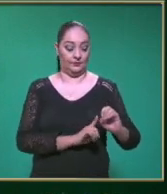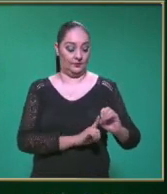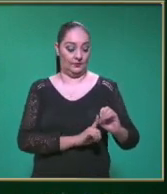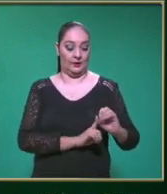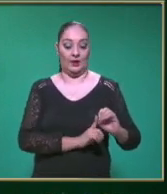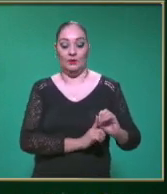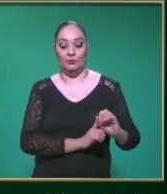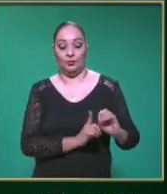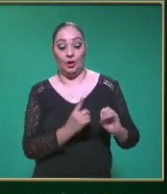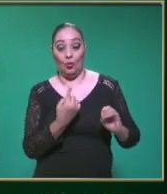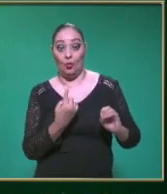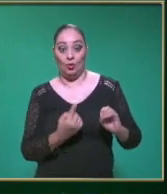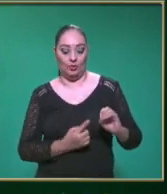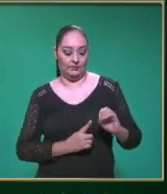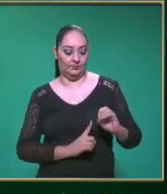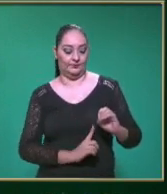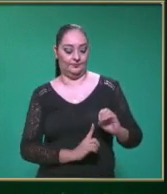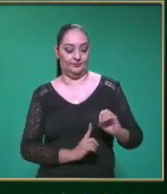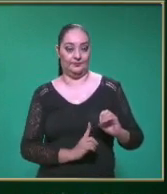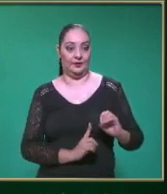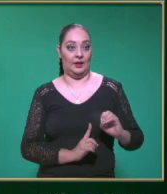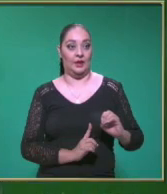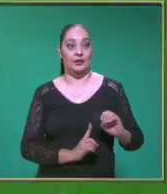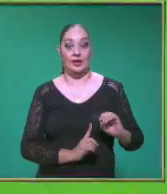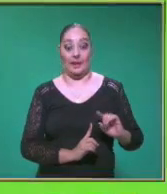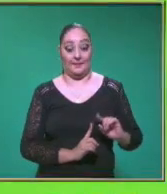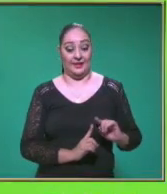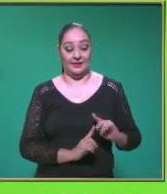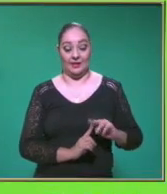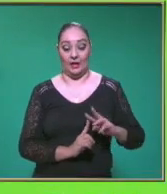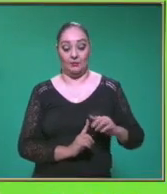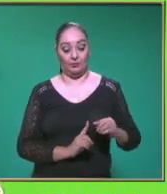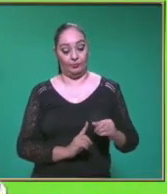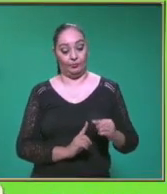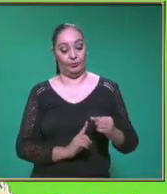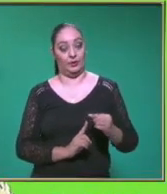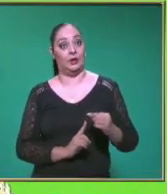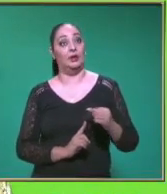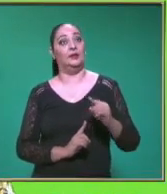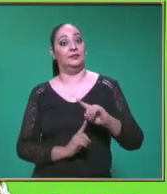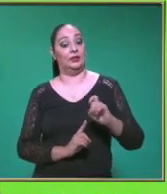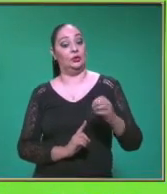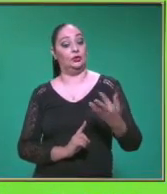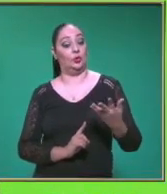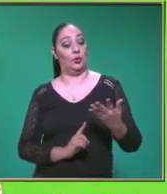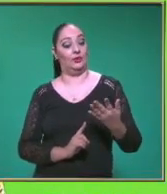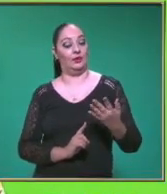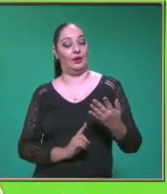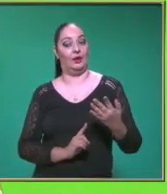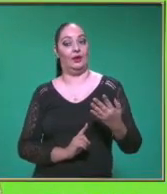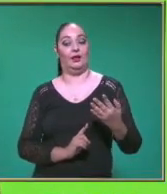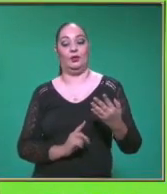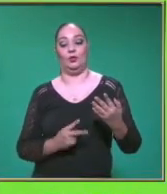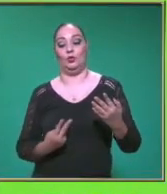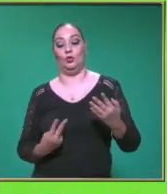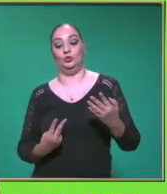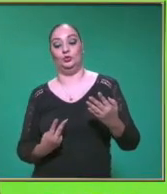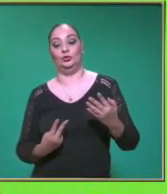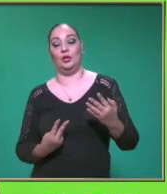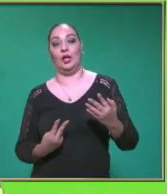Posteriormente El segundo número uno El móvil Se encuentra en la posición 150 En el segundo dos